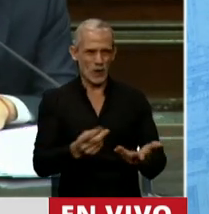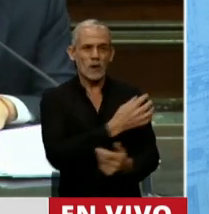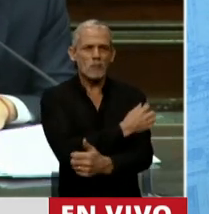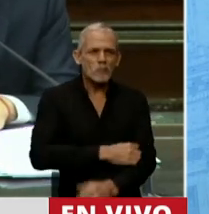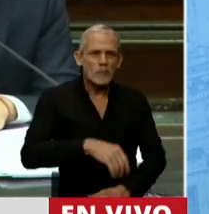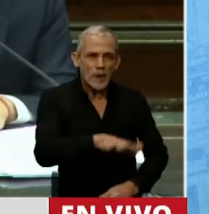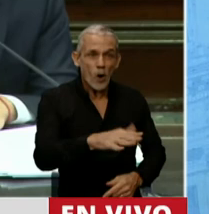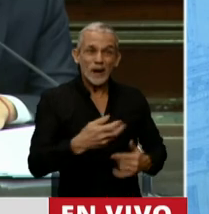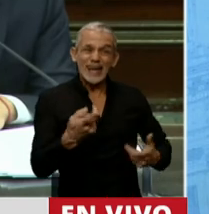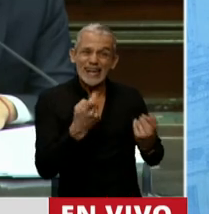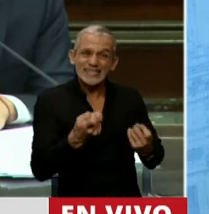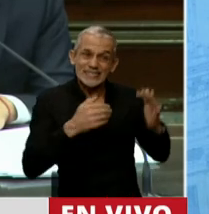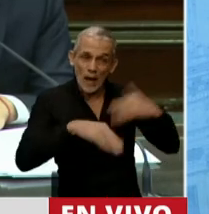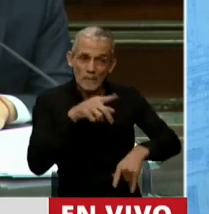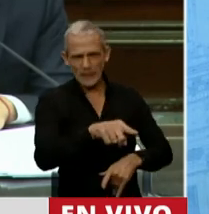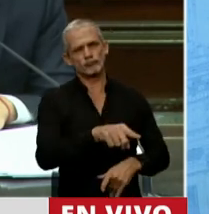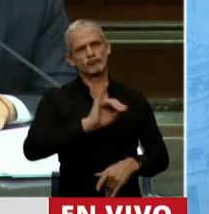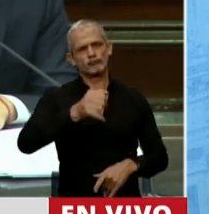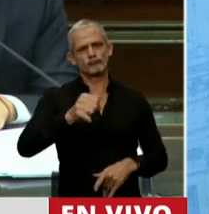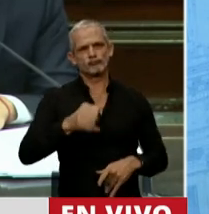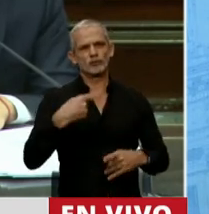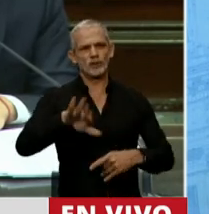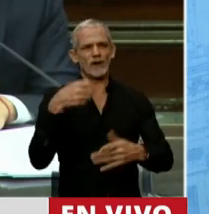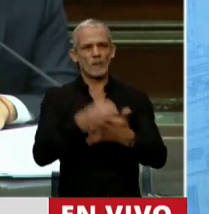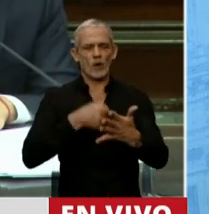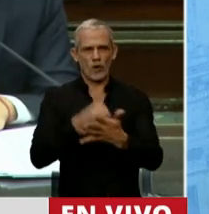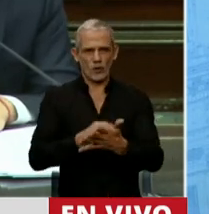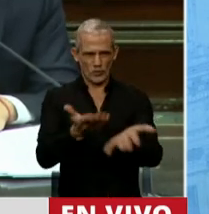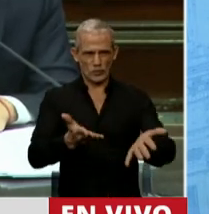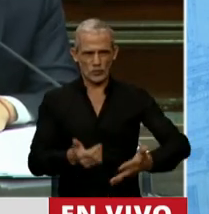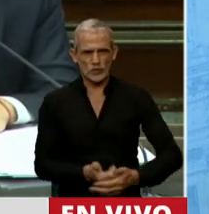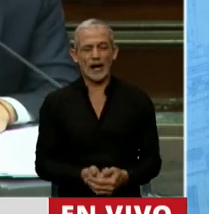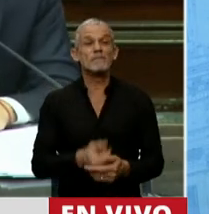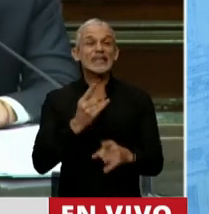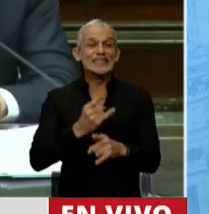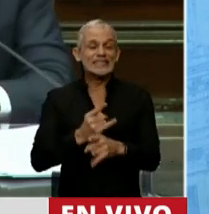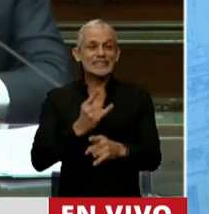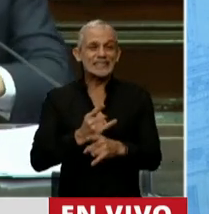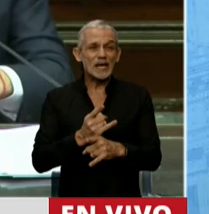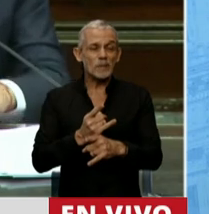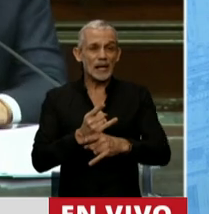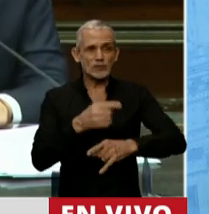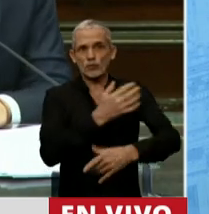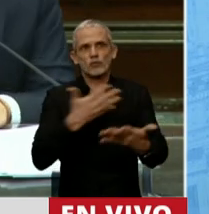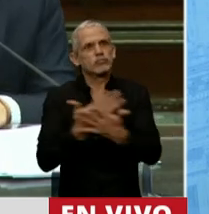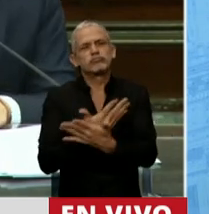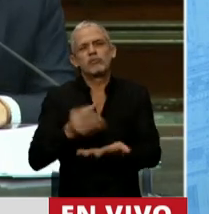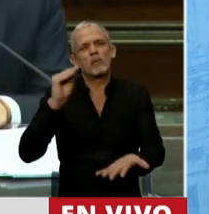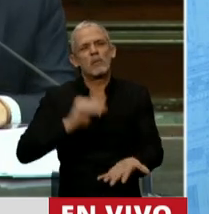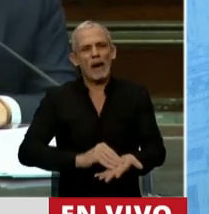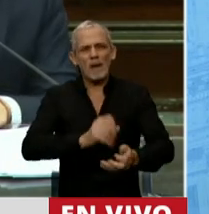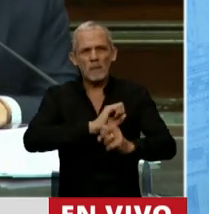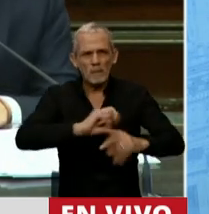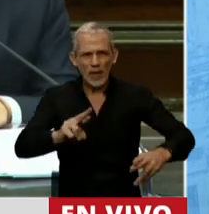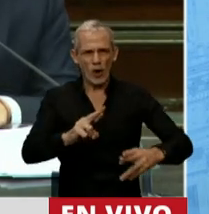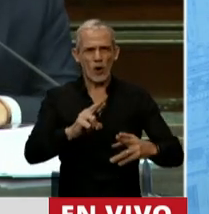tienen, de los que más necesitan. En definitiva, siempre han sido los que han sufrido las peores